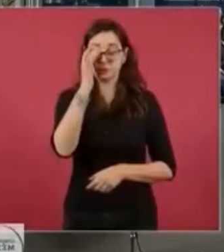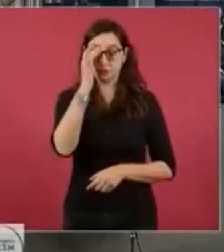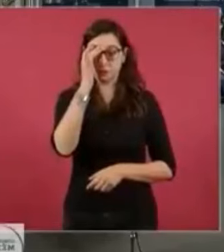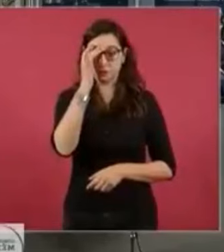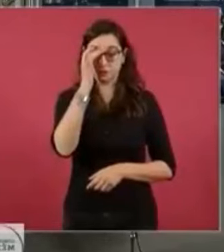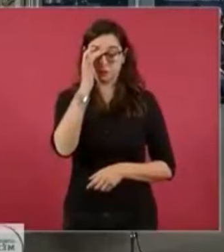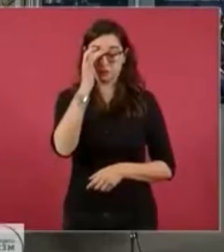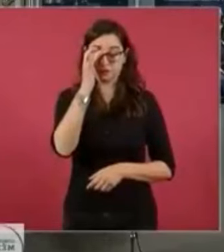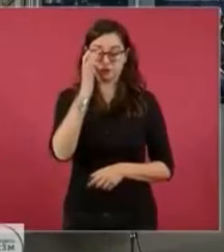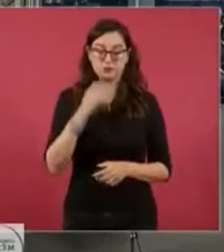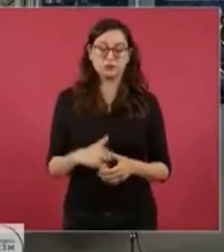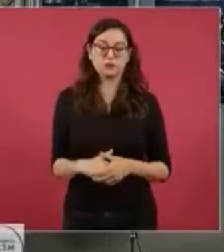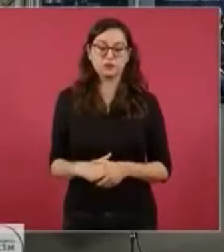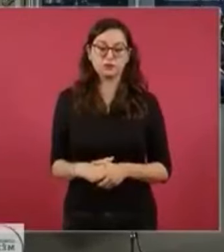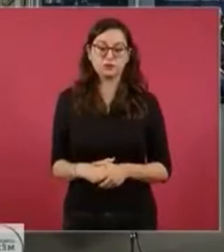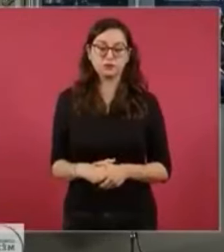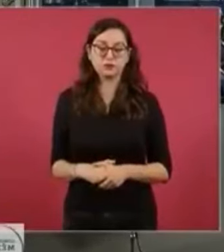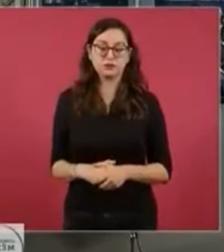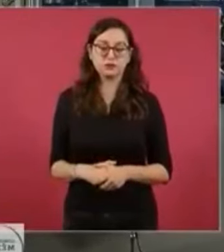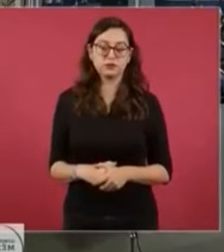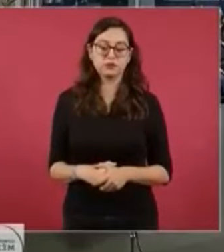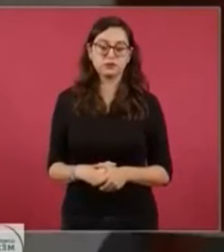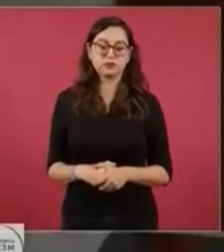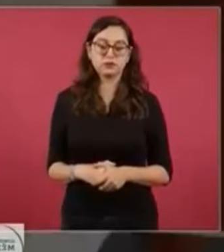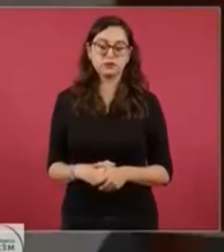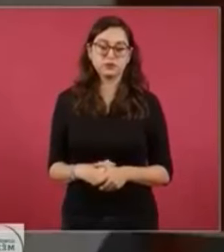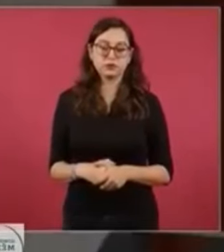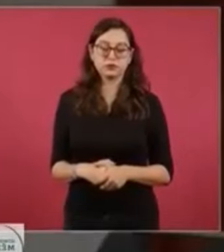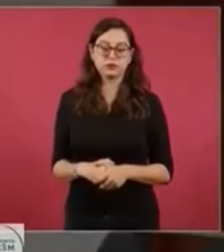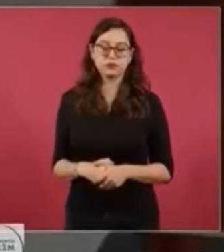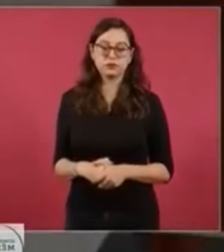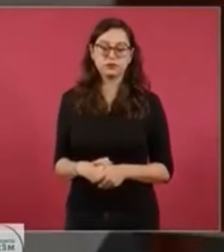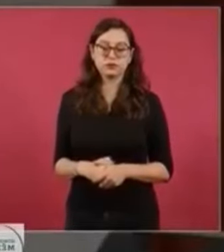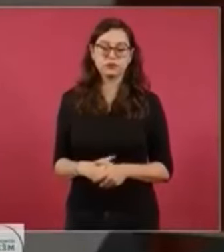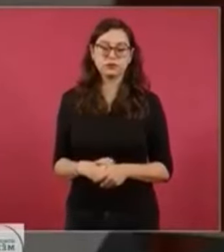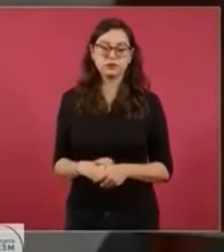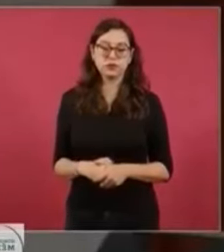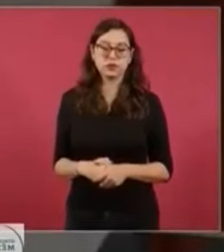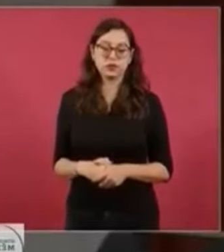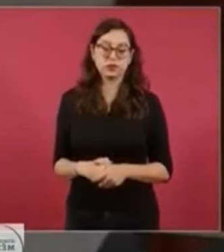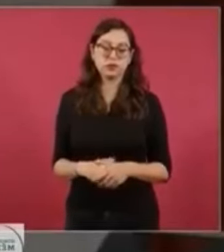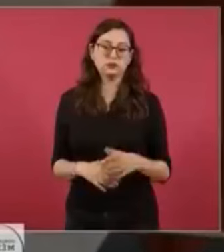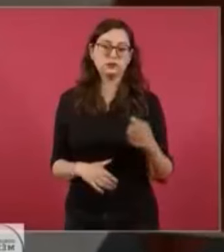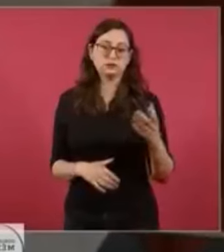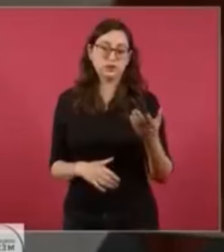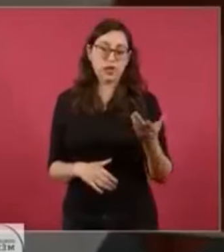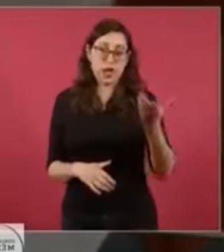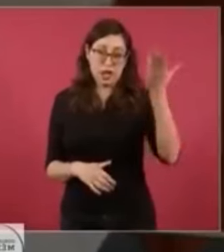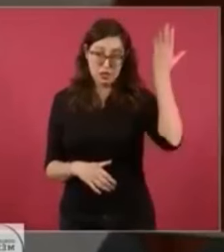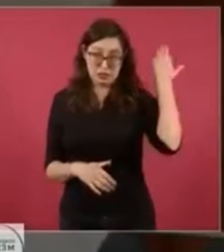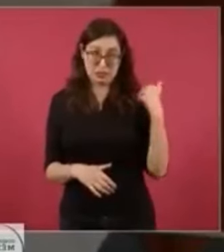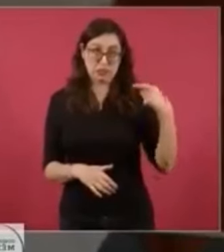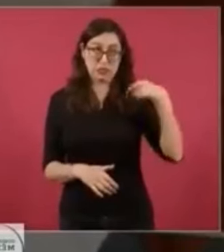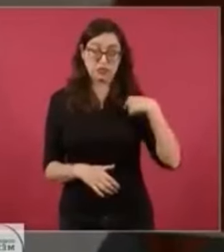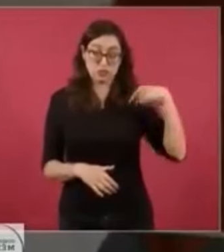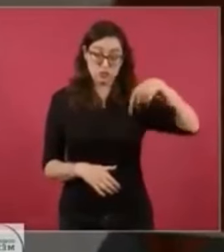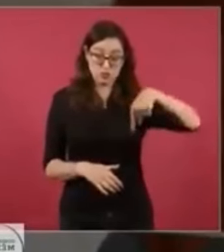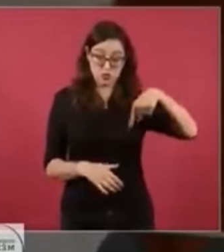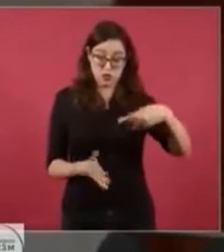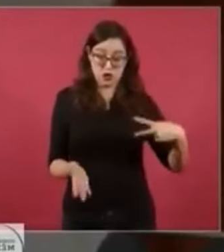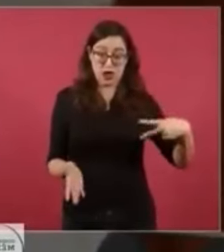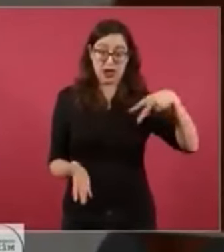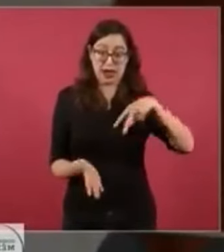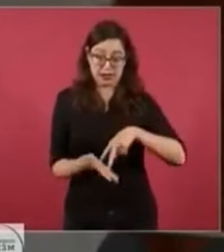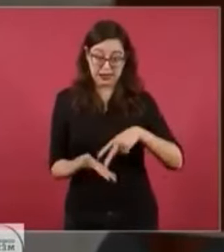Que le expresaba de la conferencia, como no sé si usted sepa, pero desde mi última participación estuve un mes